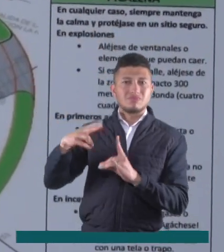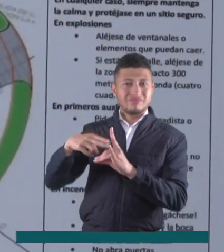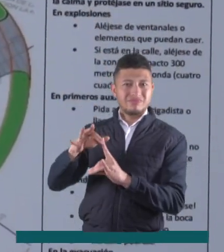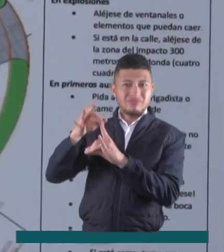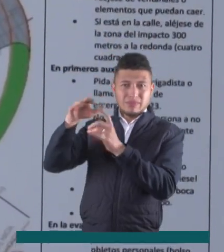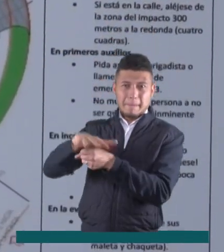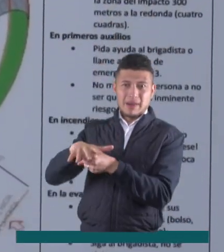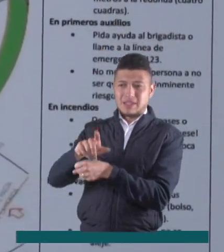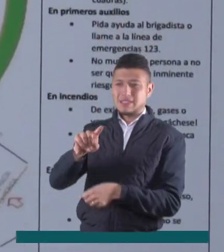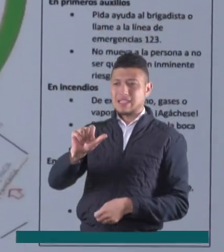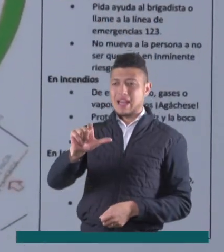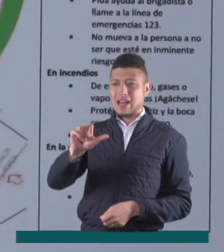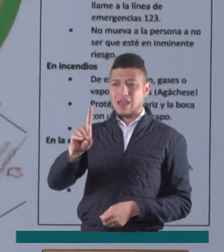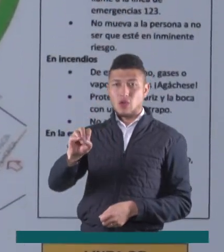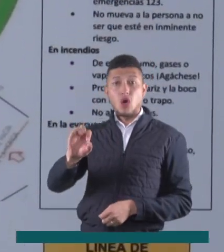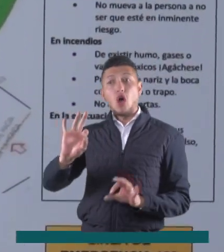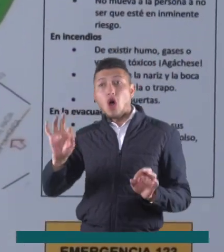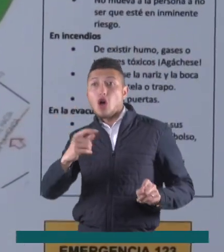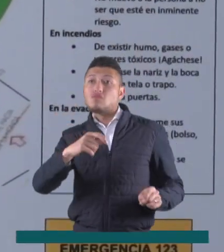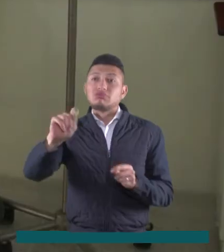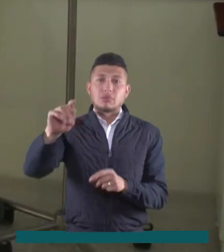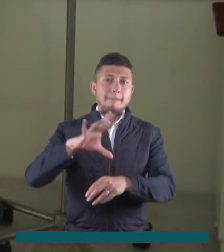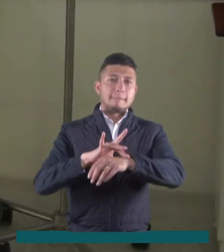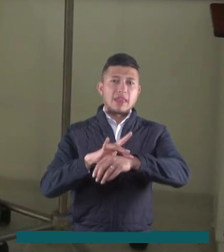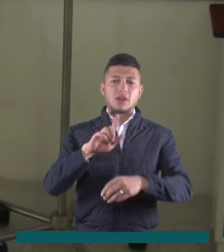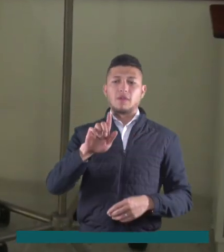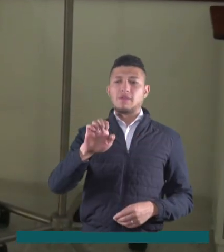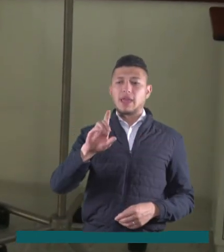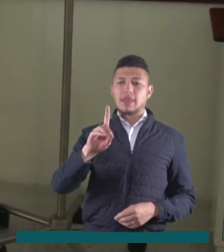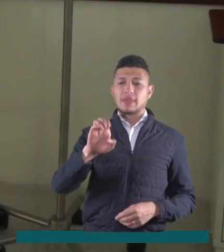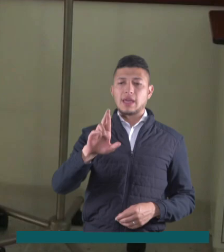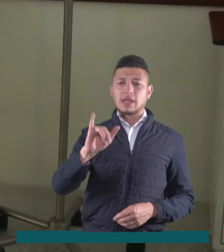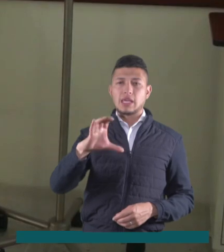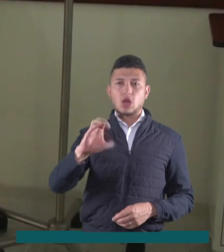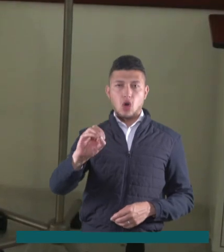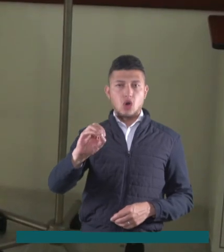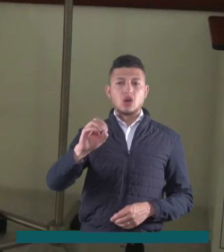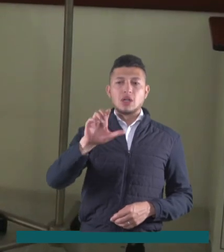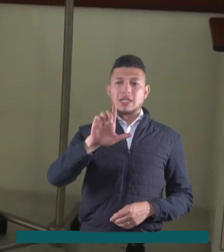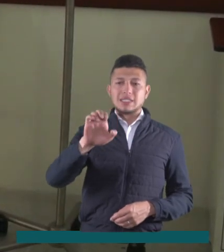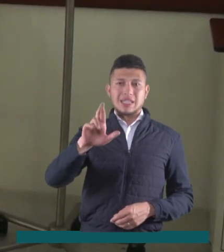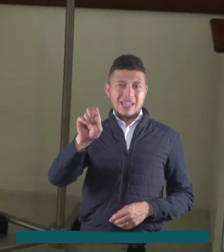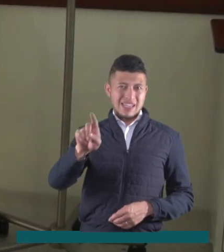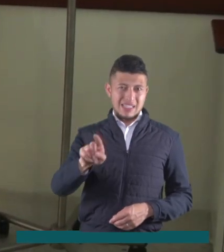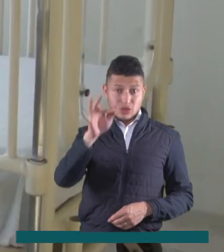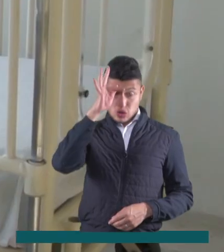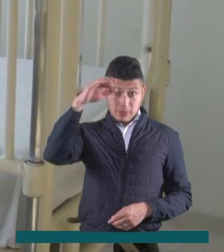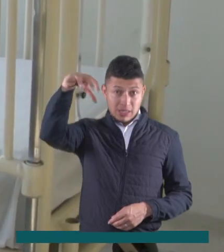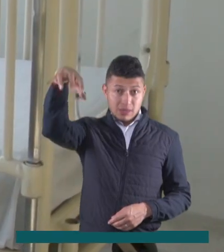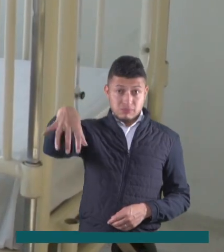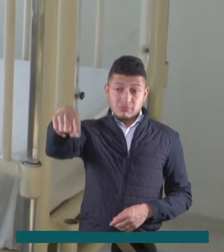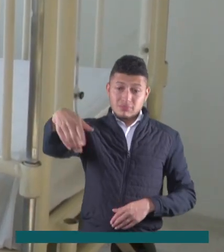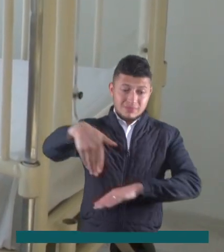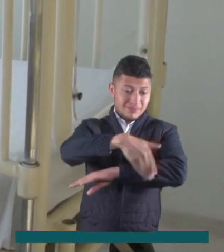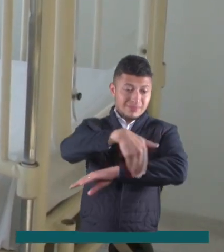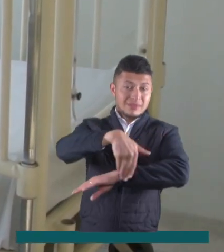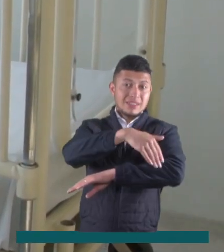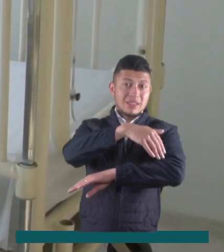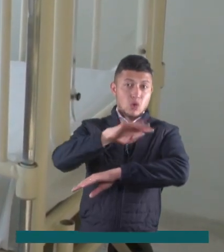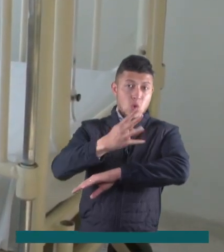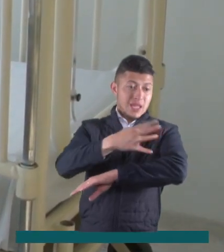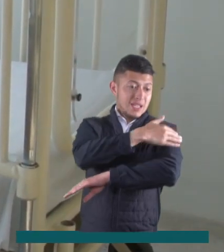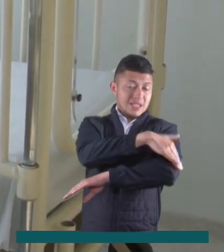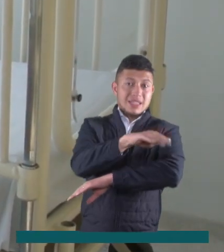barrio El Salado, o en su defecto, acudir al médico al Hospital Federico Lleras Acosta, del barrio La Francia, de la calle 37,